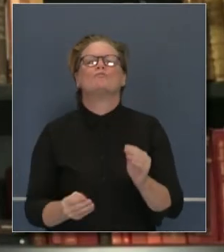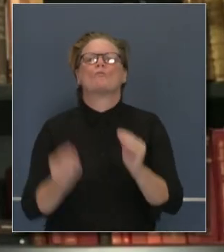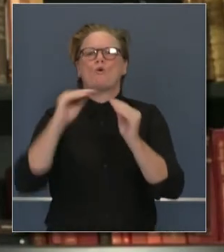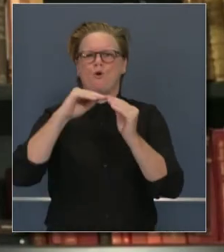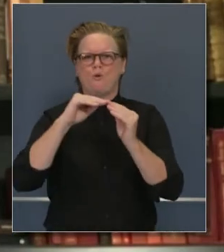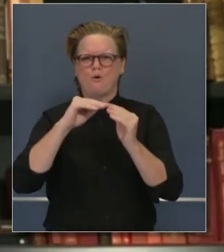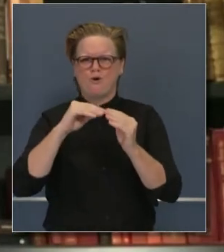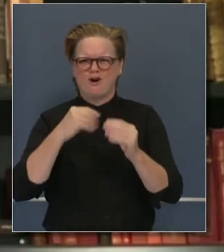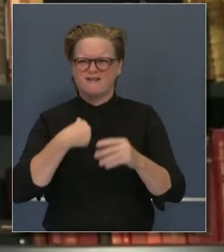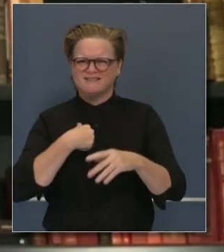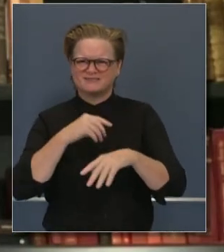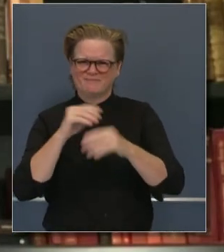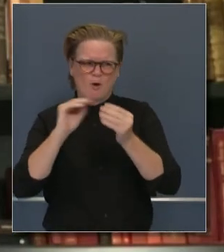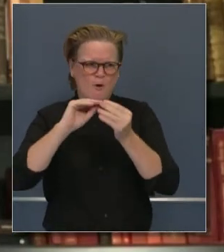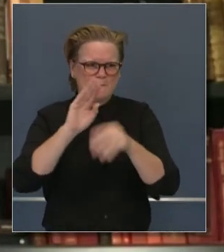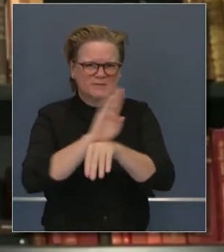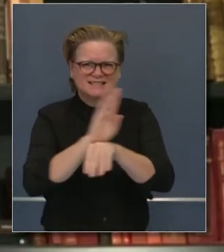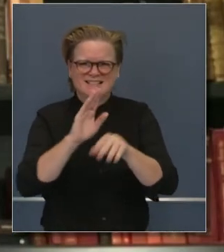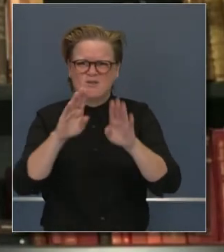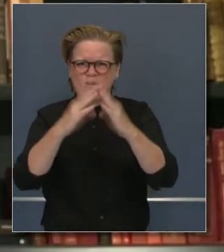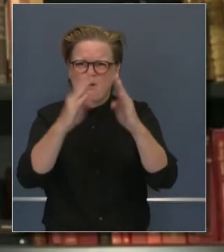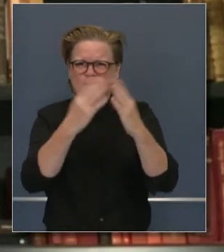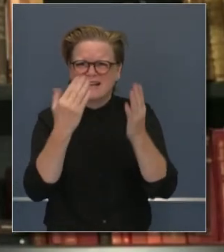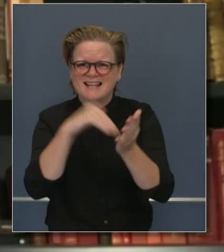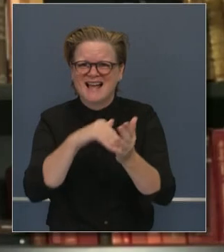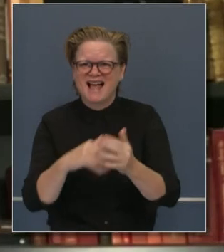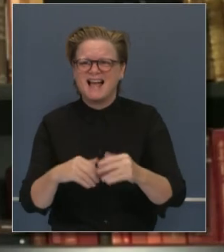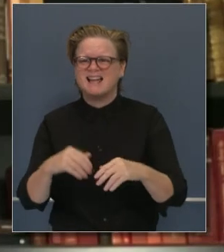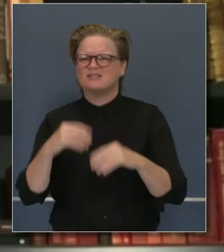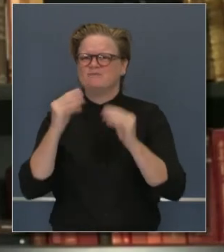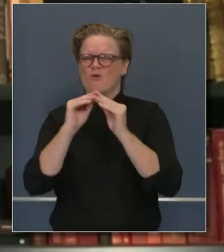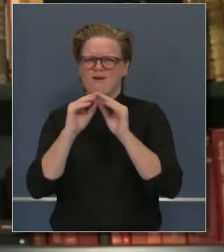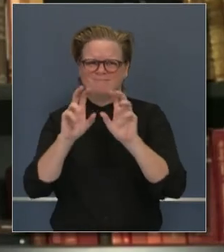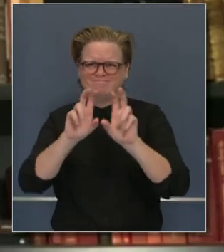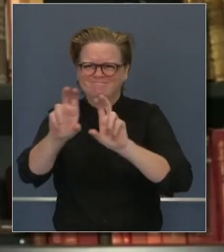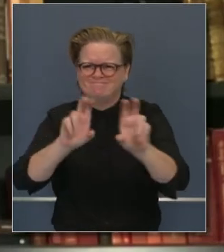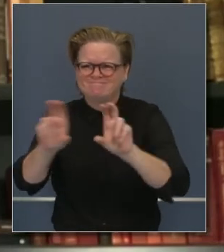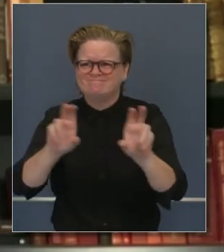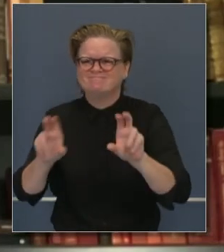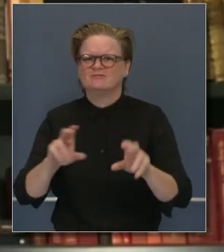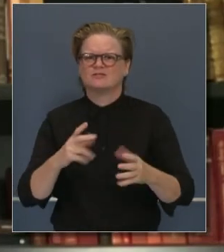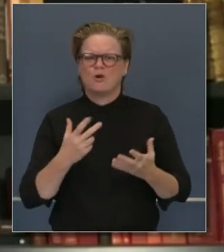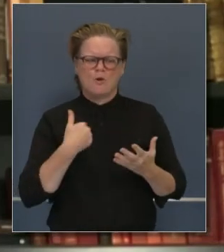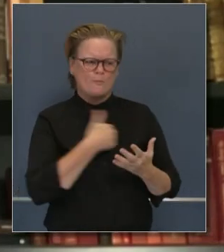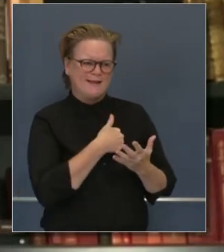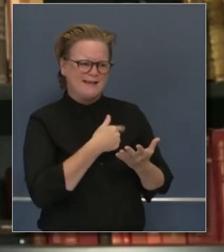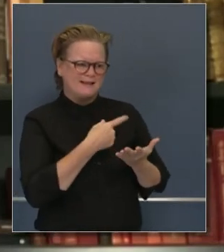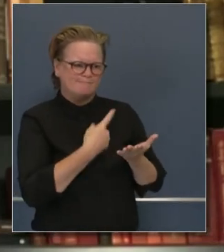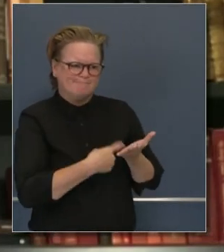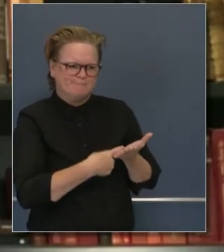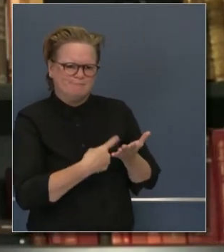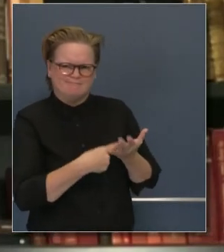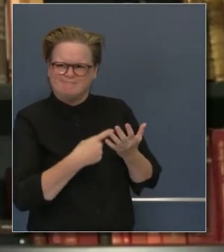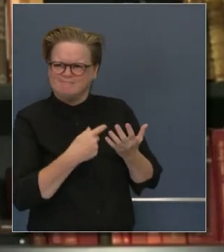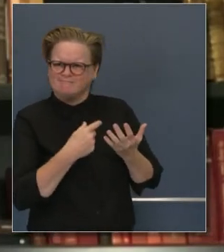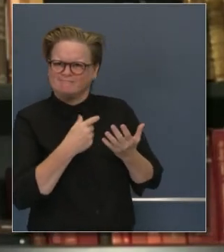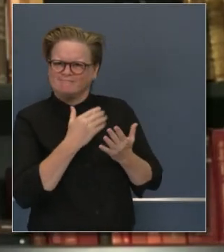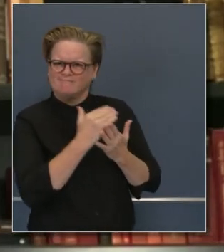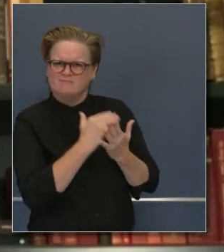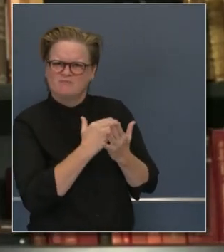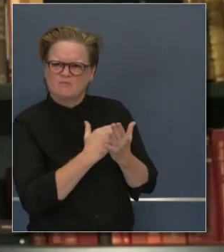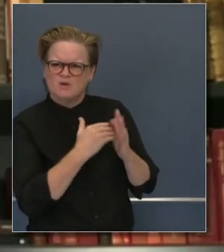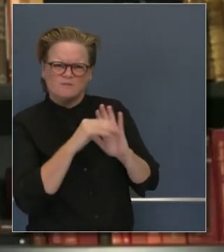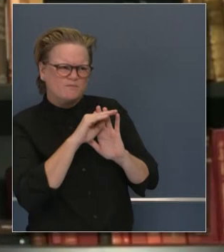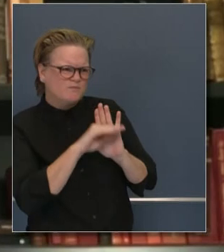negocios en nuestro Estado. Esta es una primera prioridad. Con el presupuesto seguirá siendo una primera prioridad. Y sé que con la legislatura de